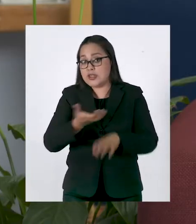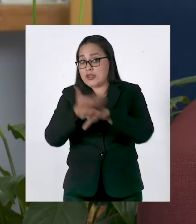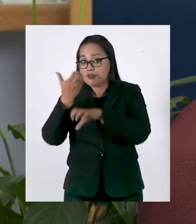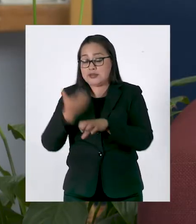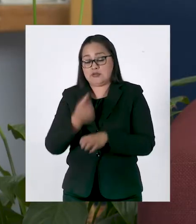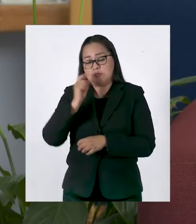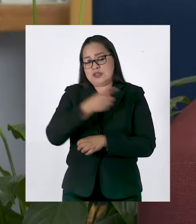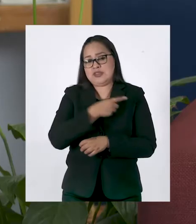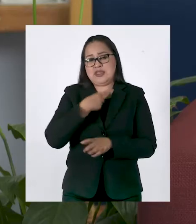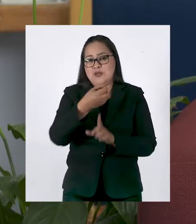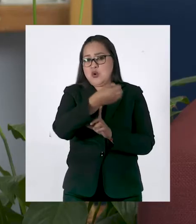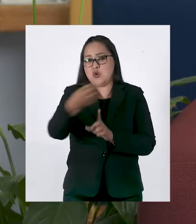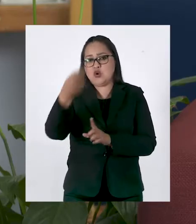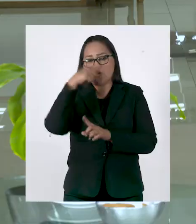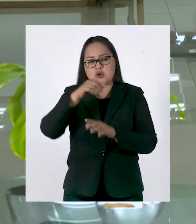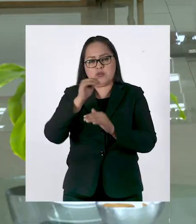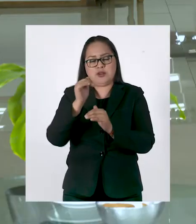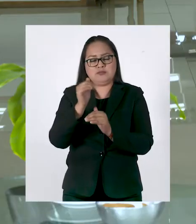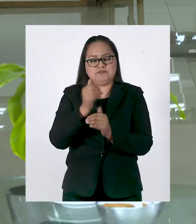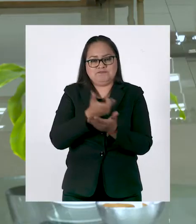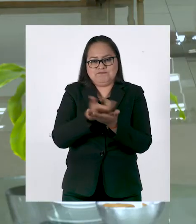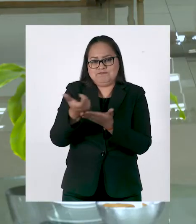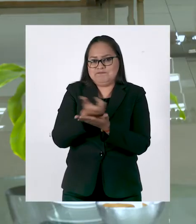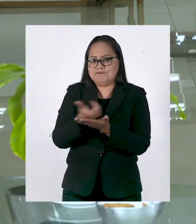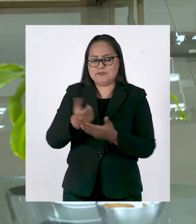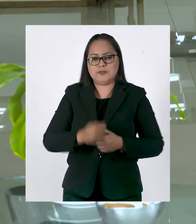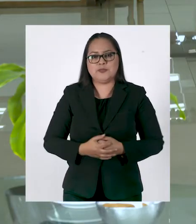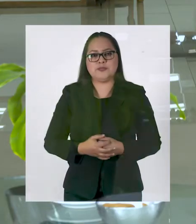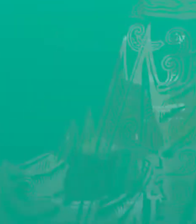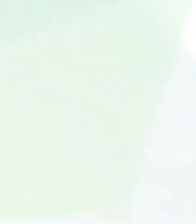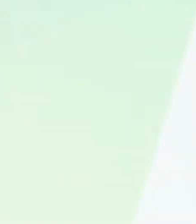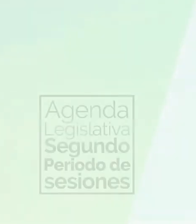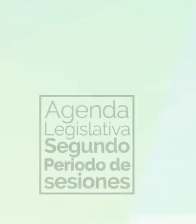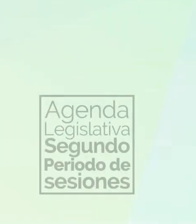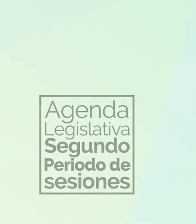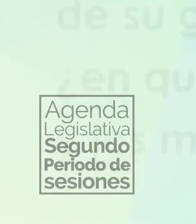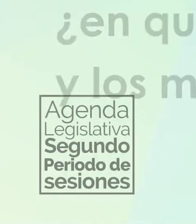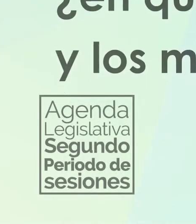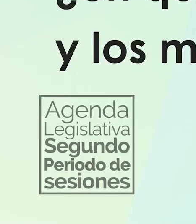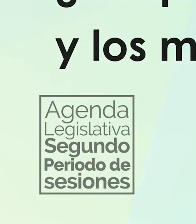equitativamente entre la federación y las entidades y los municipios.